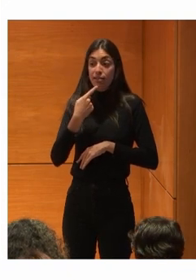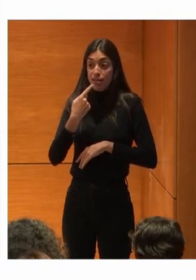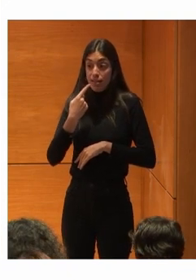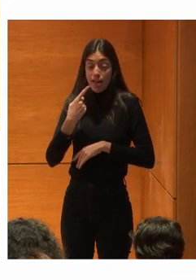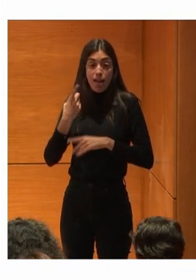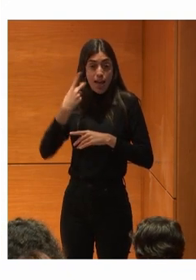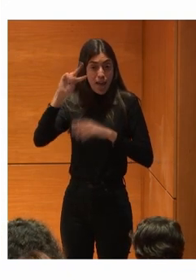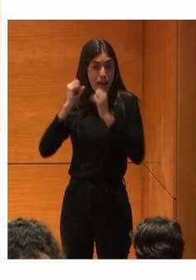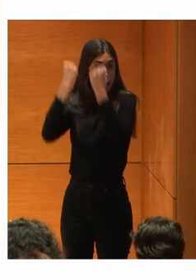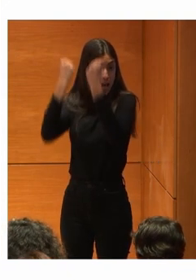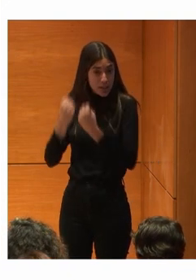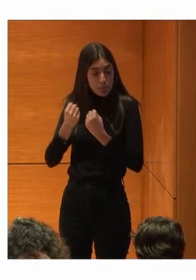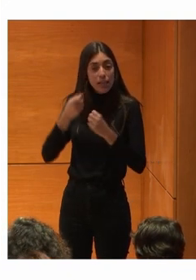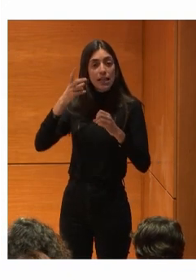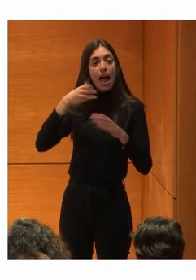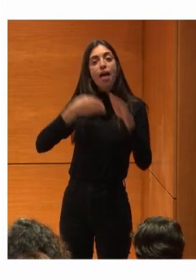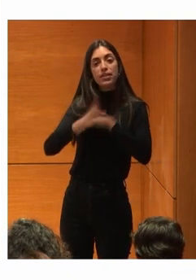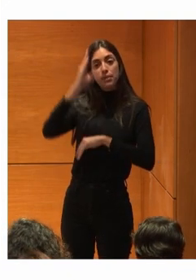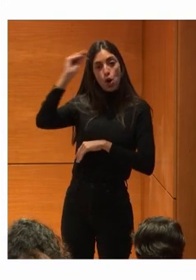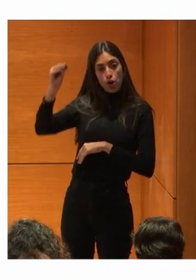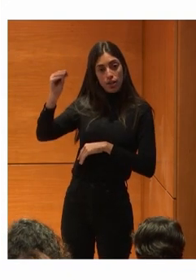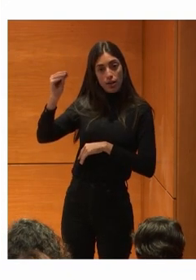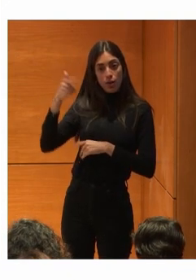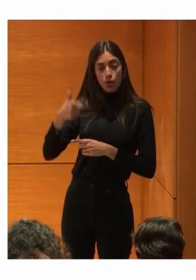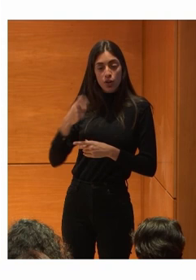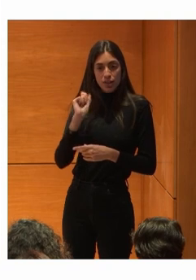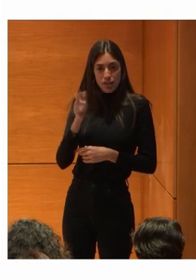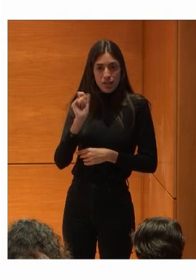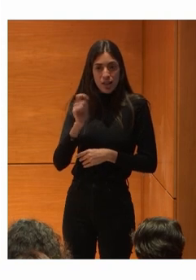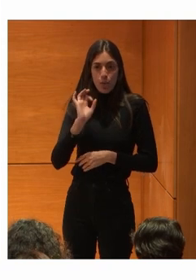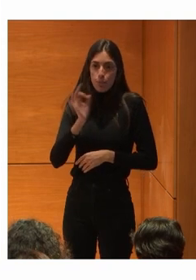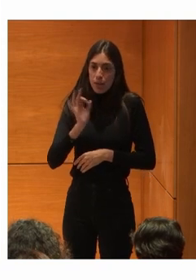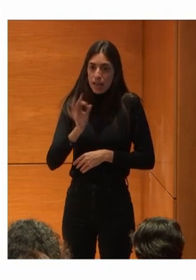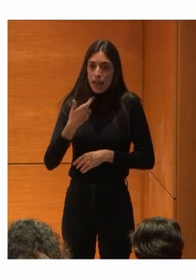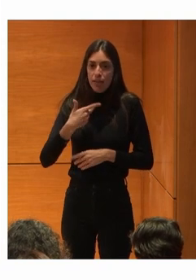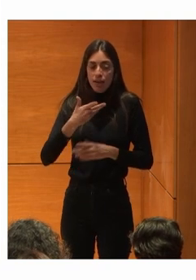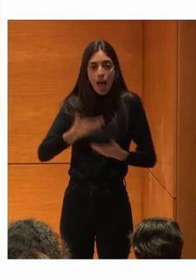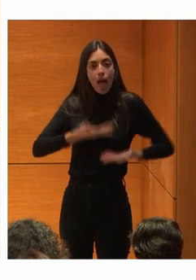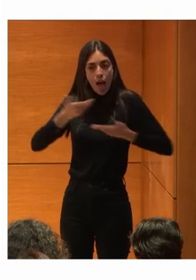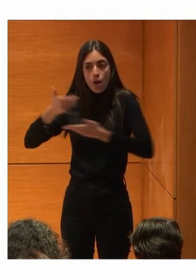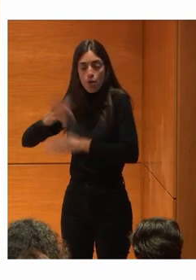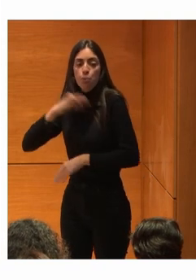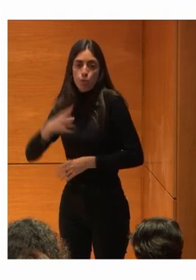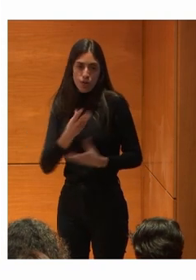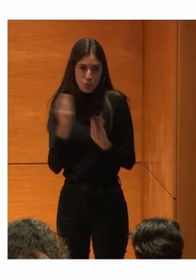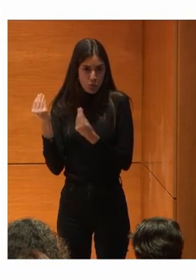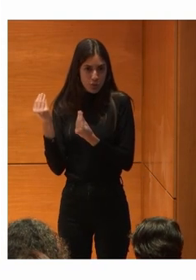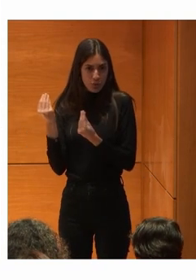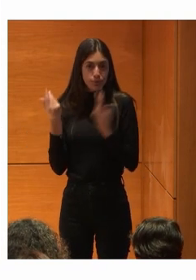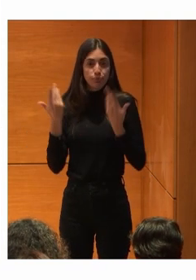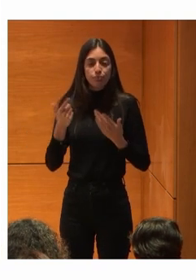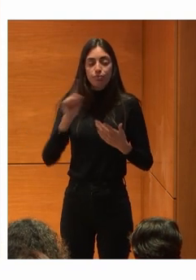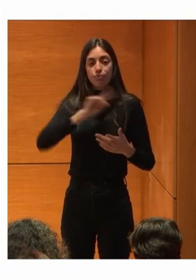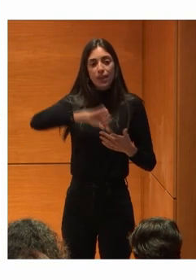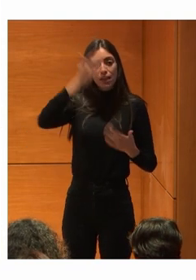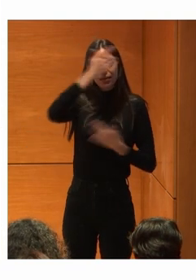cognitiva Y que sí que es verdad Que hay muchas cosas Que contribuir Entonces Toma de conciencia